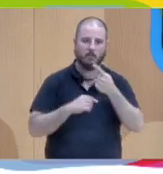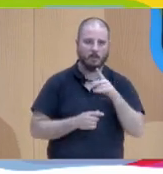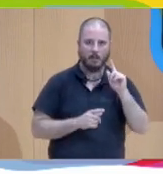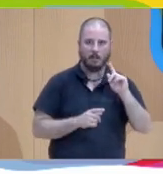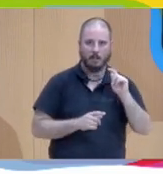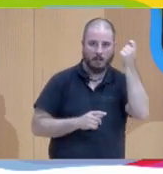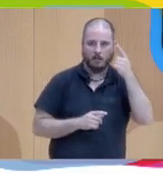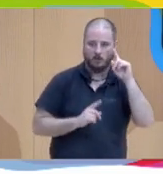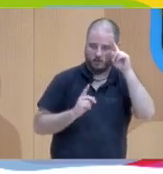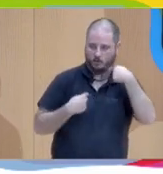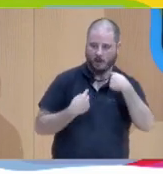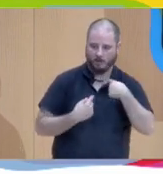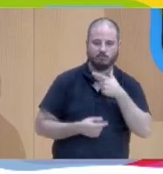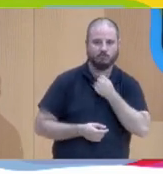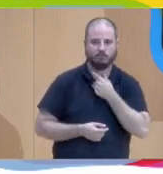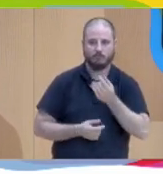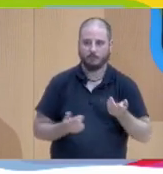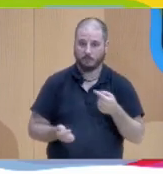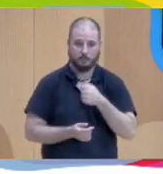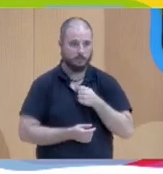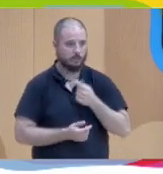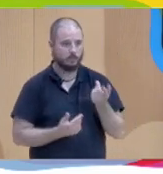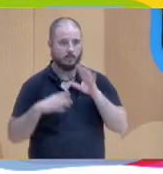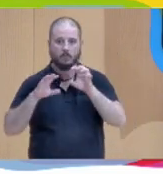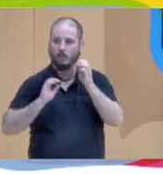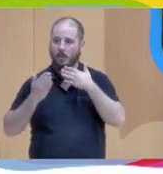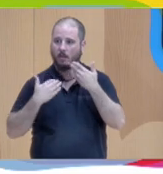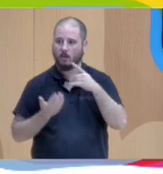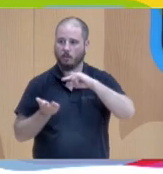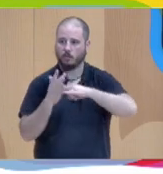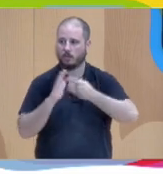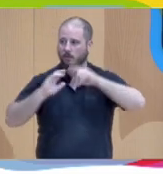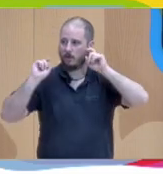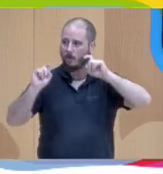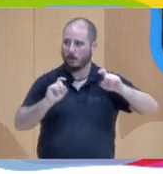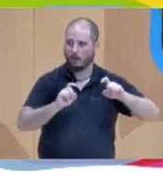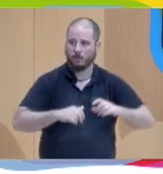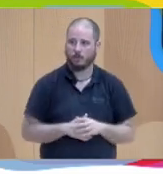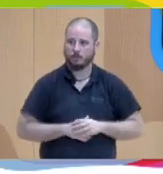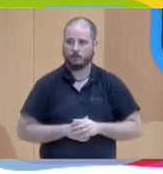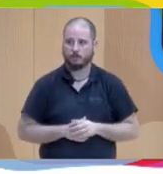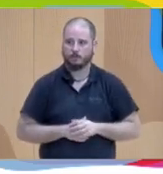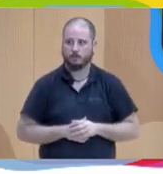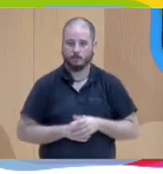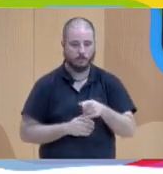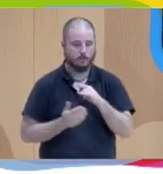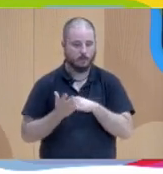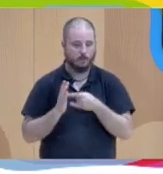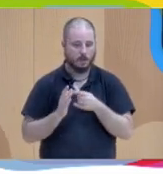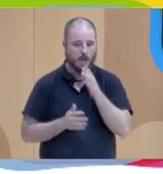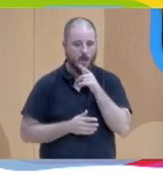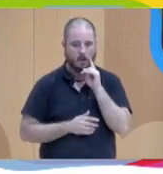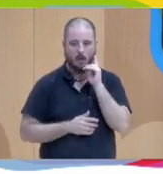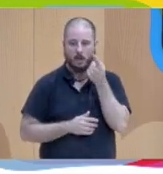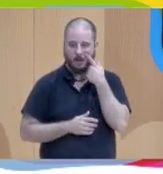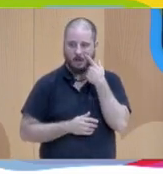fundamentalmente la de utilizar el aprendizaje dialógico como metodología educativa algo que también me he dado cuenta ahora después